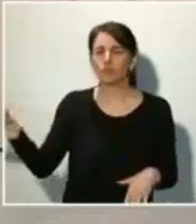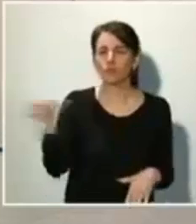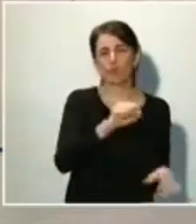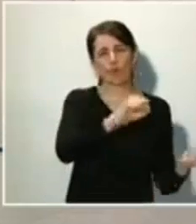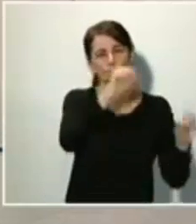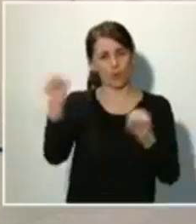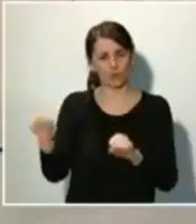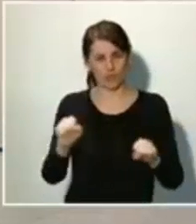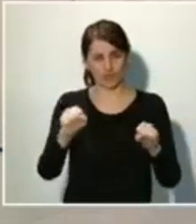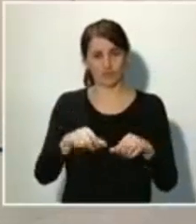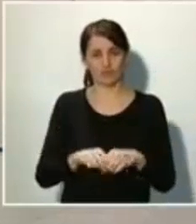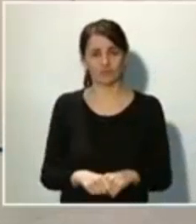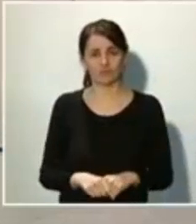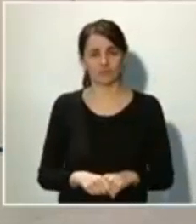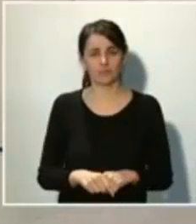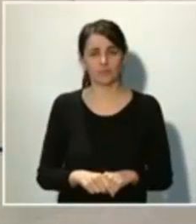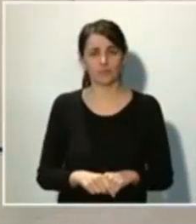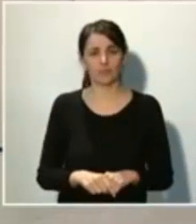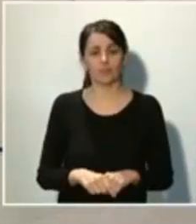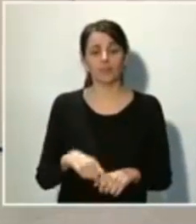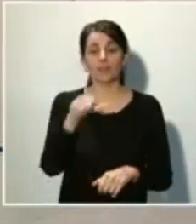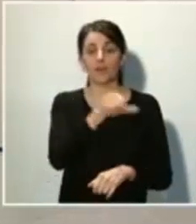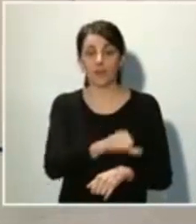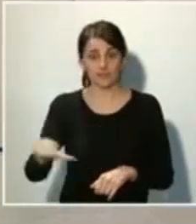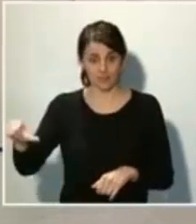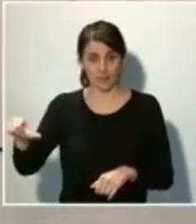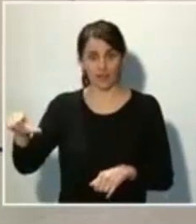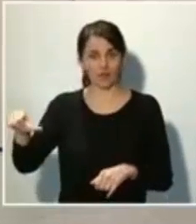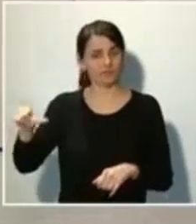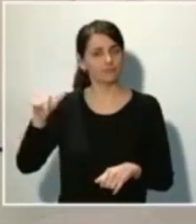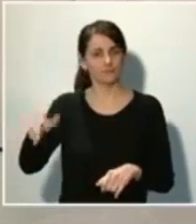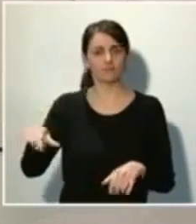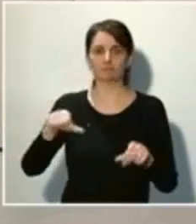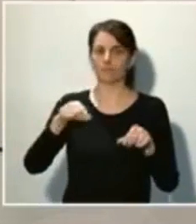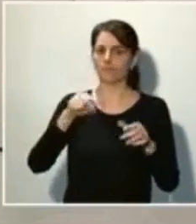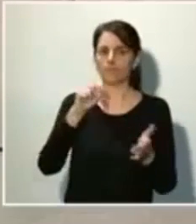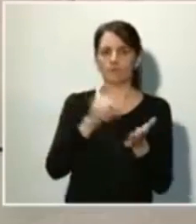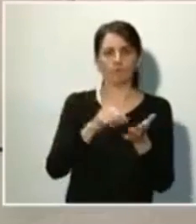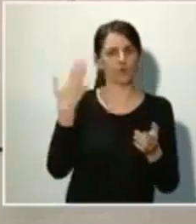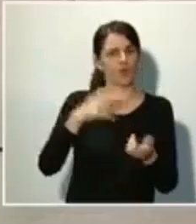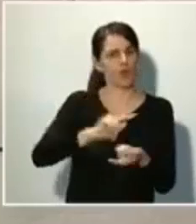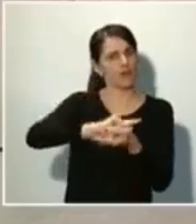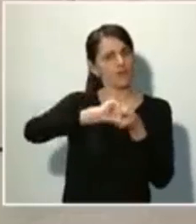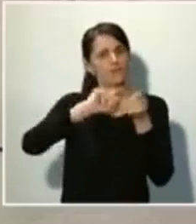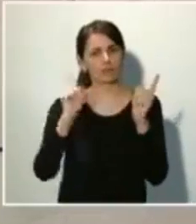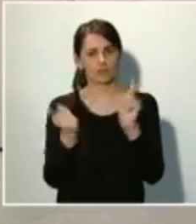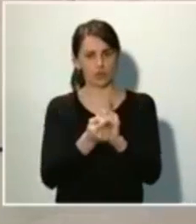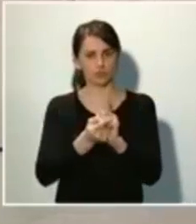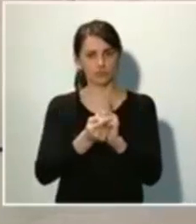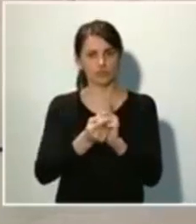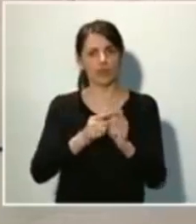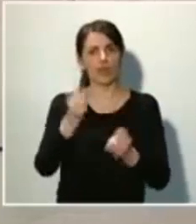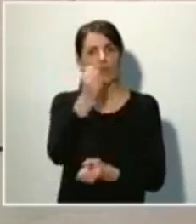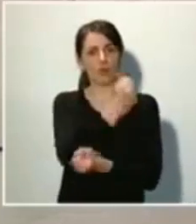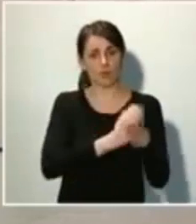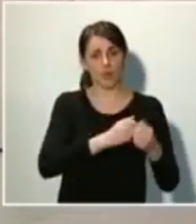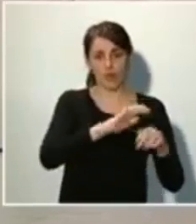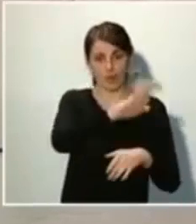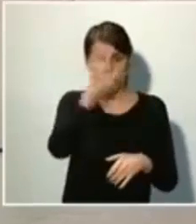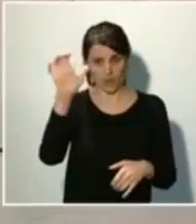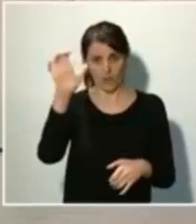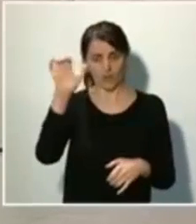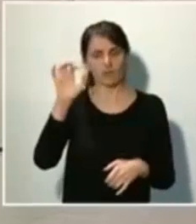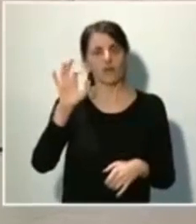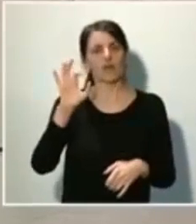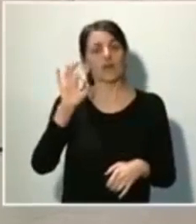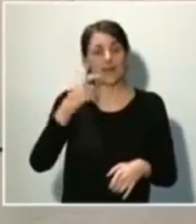esta crisis. Esta semana marca un punto de inflexión en la política económica de Europa. España, pero también otros países de Europa,